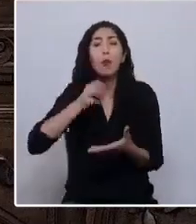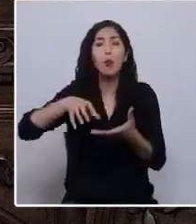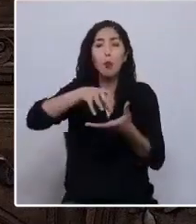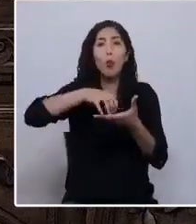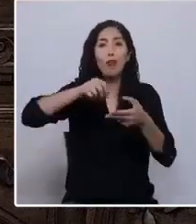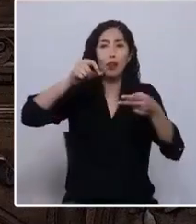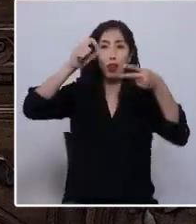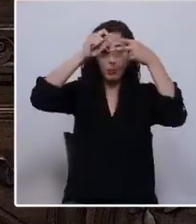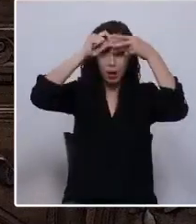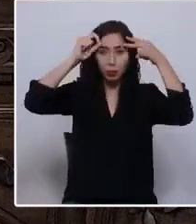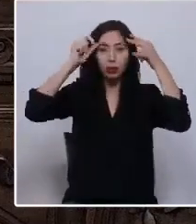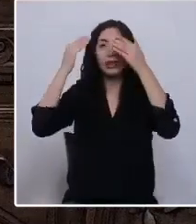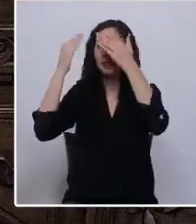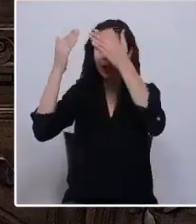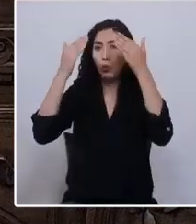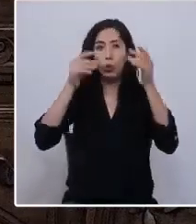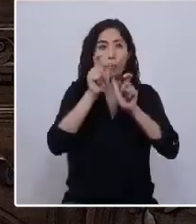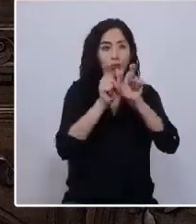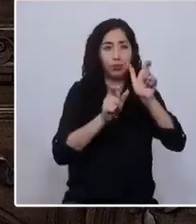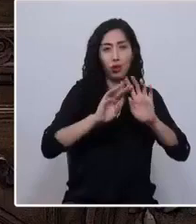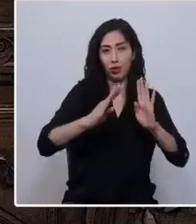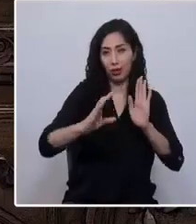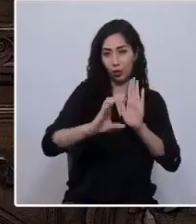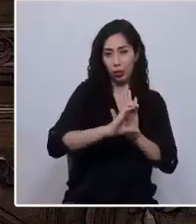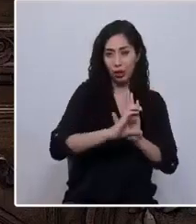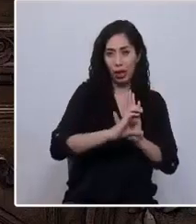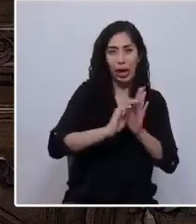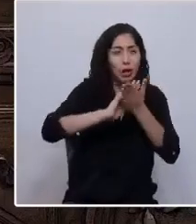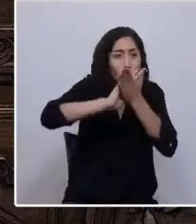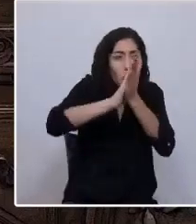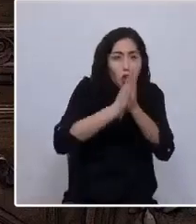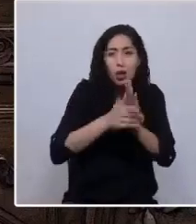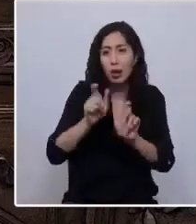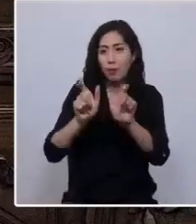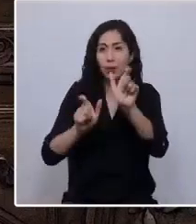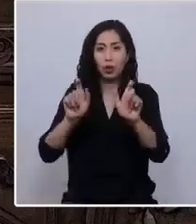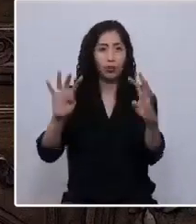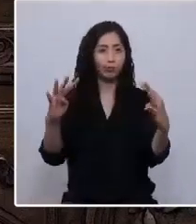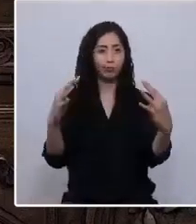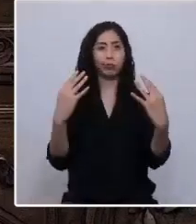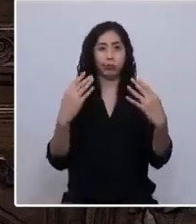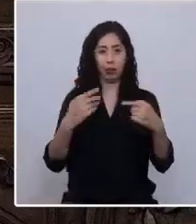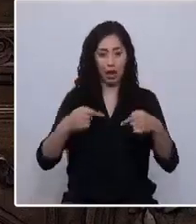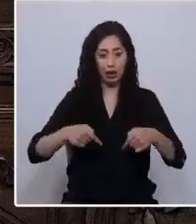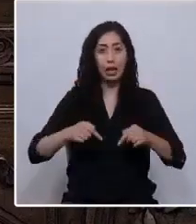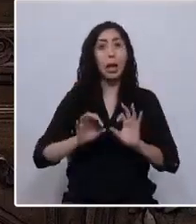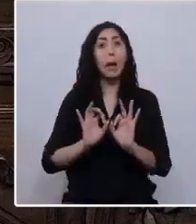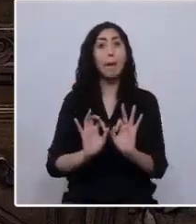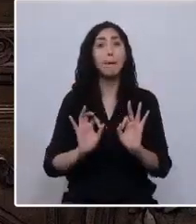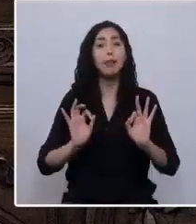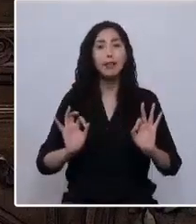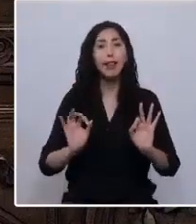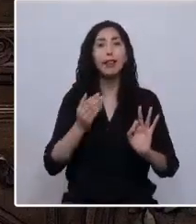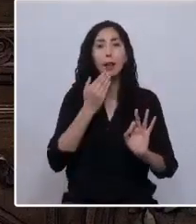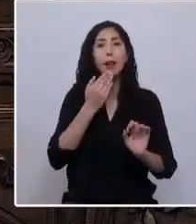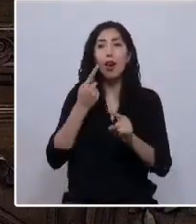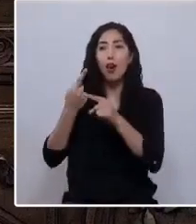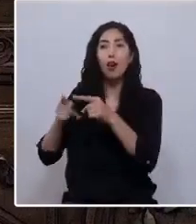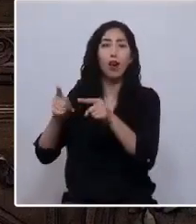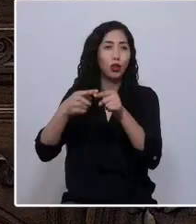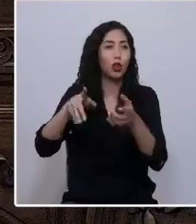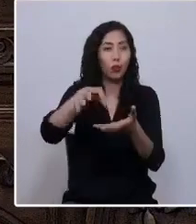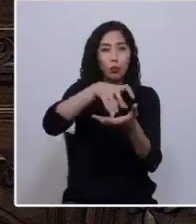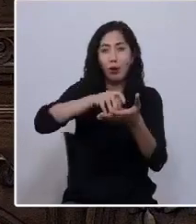saludo a las y los constituyentes, a todas y todos quienes nos escuchan, en especial a las otras naciones originarias